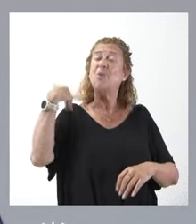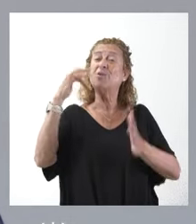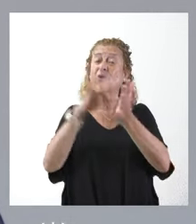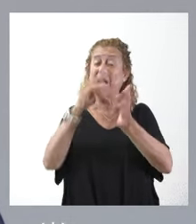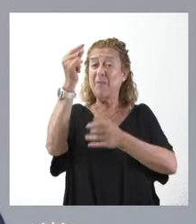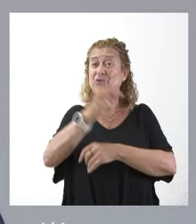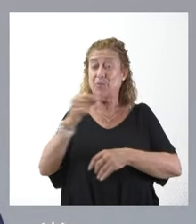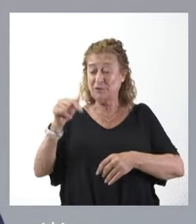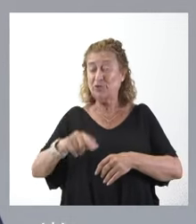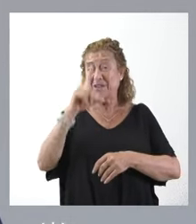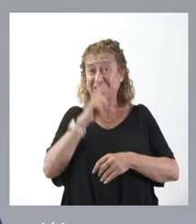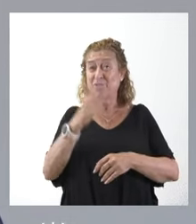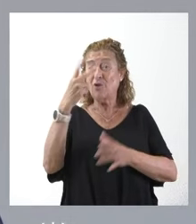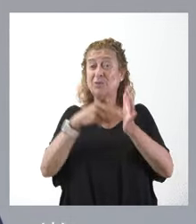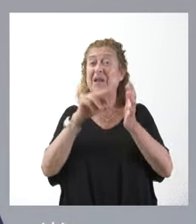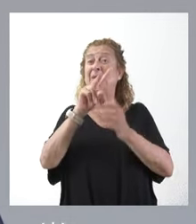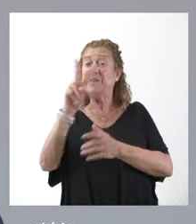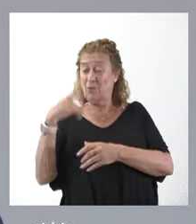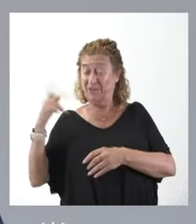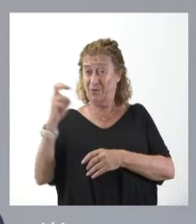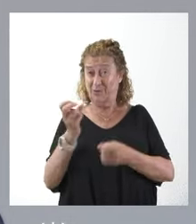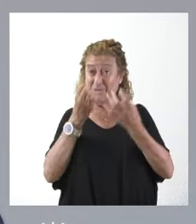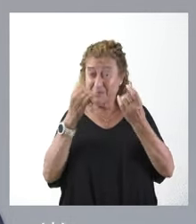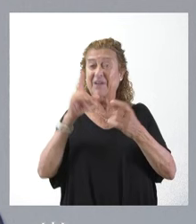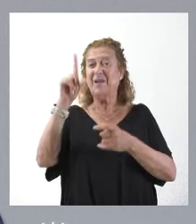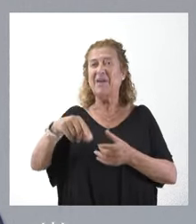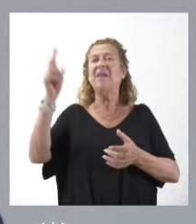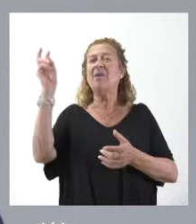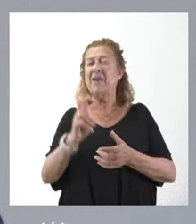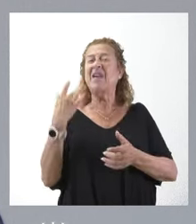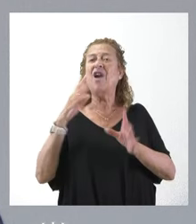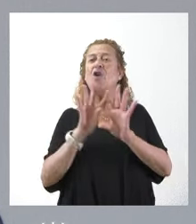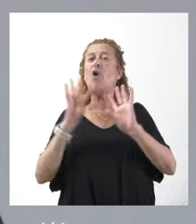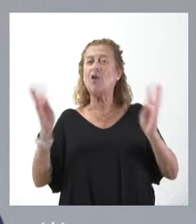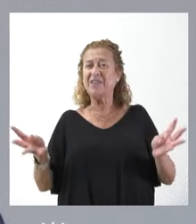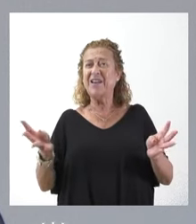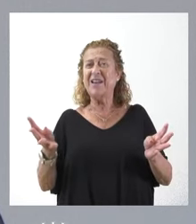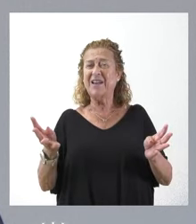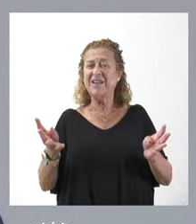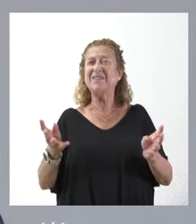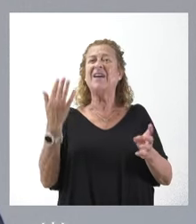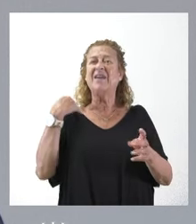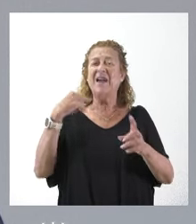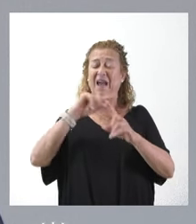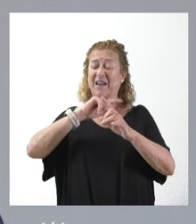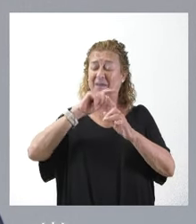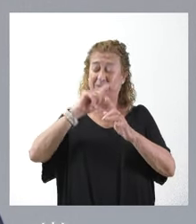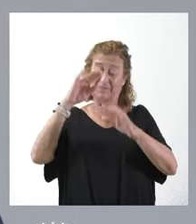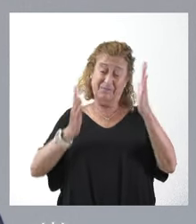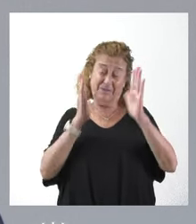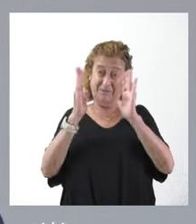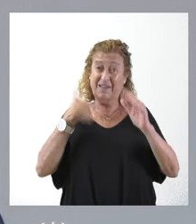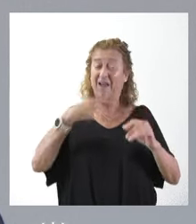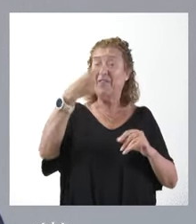este año 2024, así como en la comparecencia en cortes de mitad de legislatura, ya